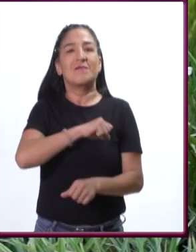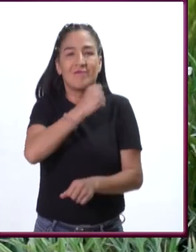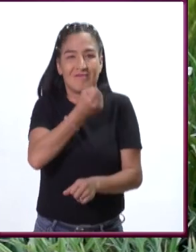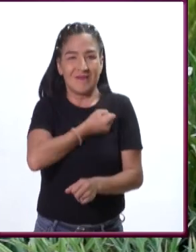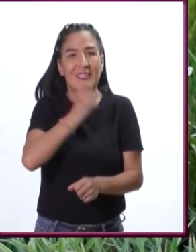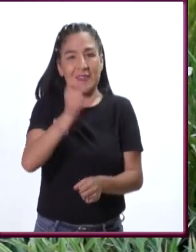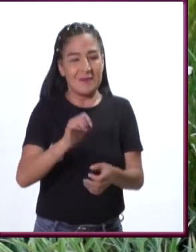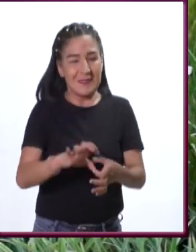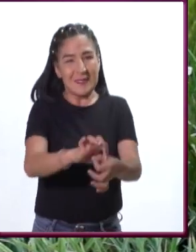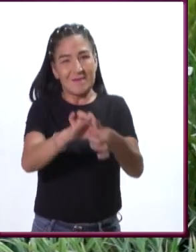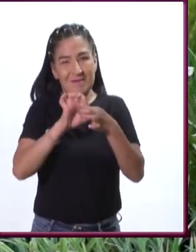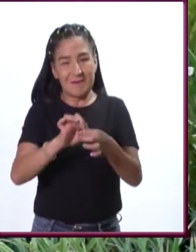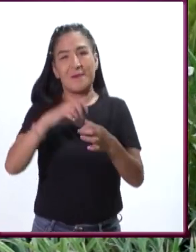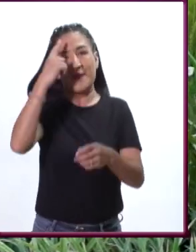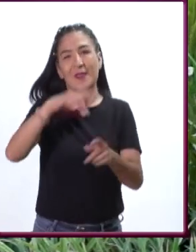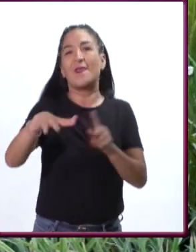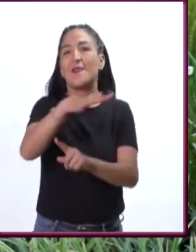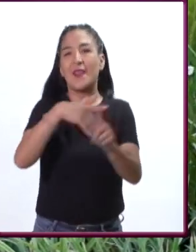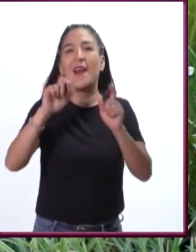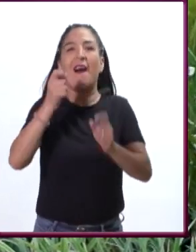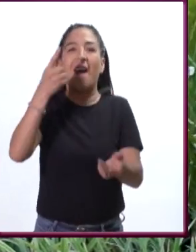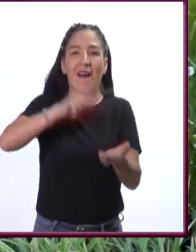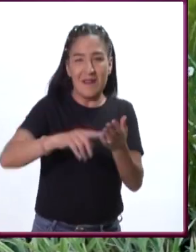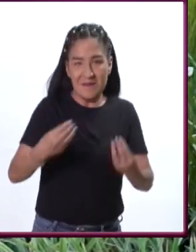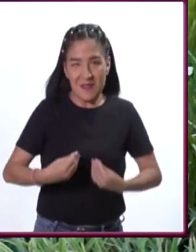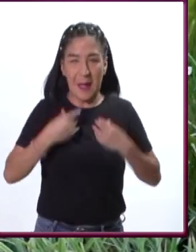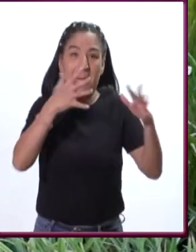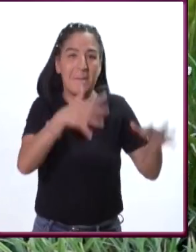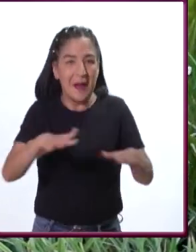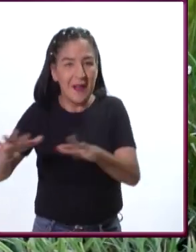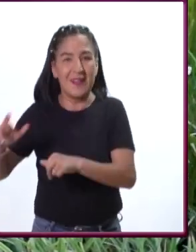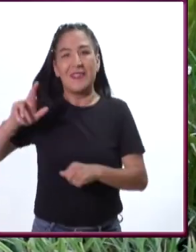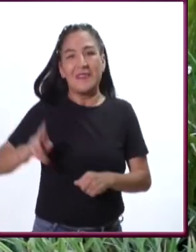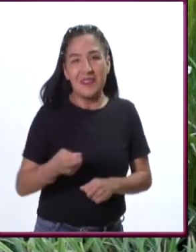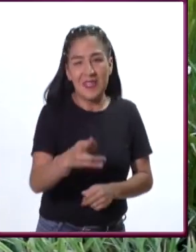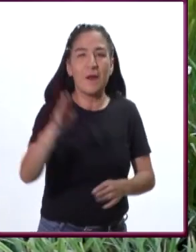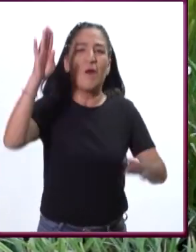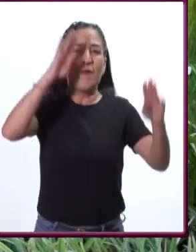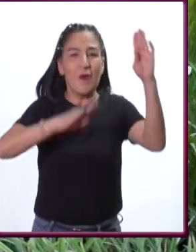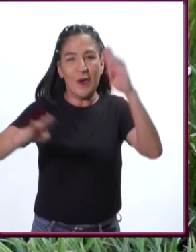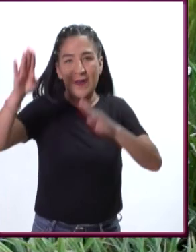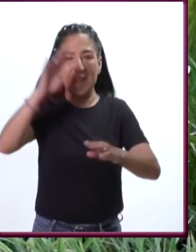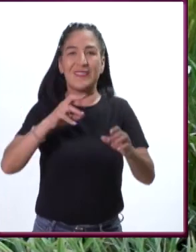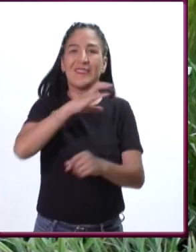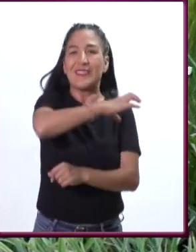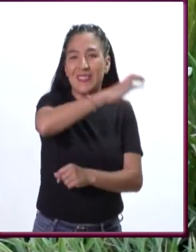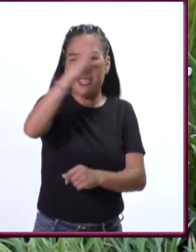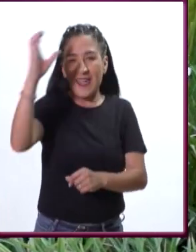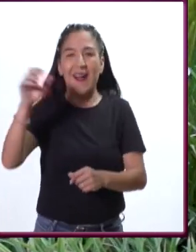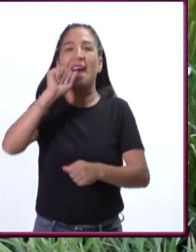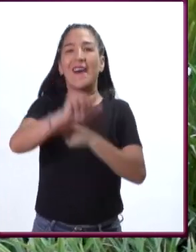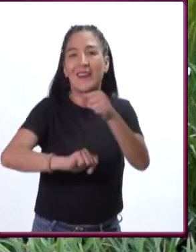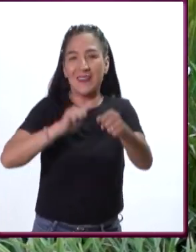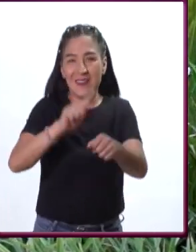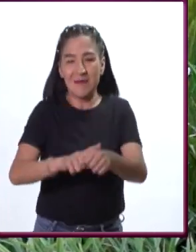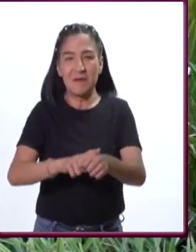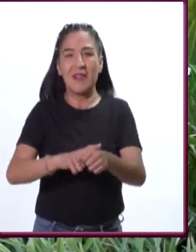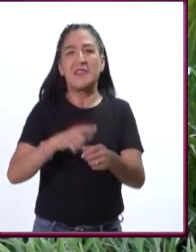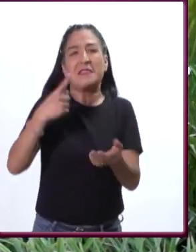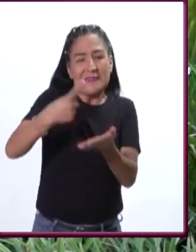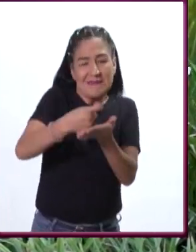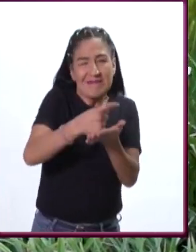profundo lazo que nos une a todo lo que tiene vida. Mares, ríos, montañas, cielos, animales,